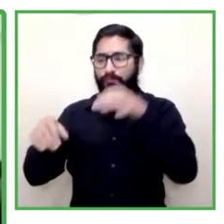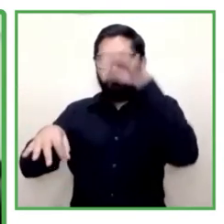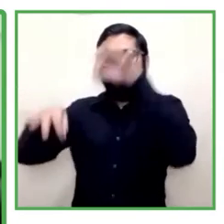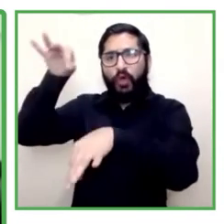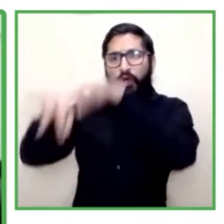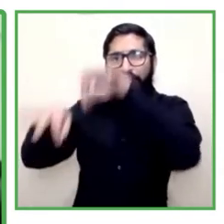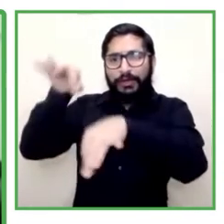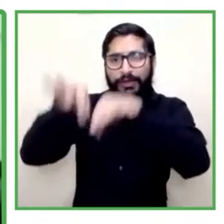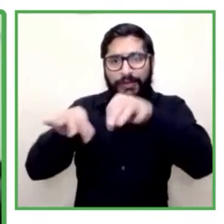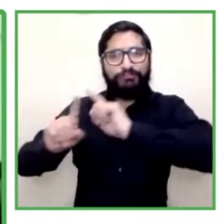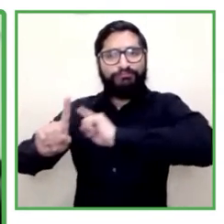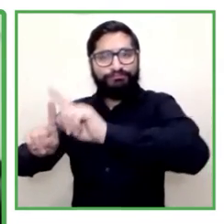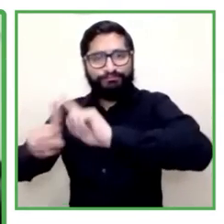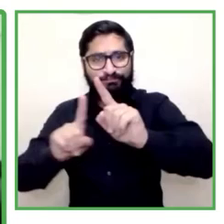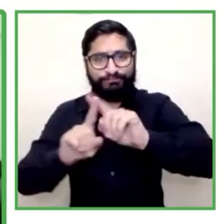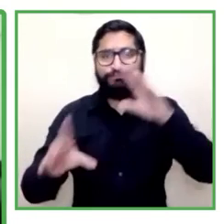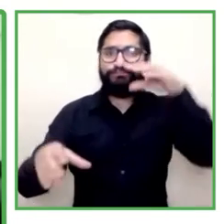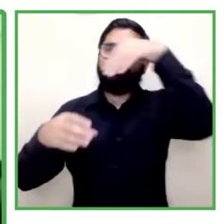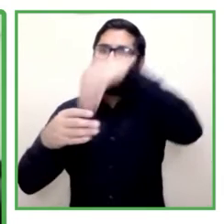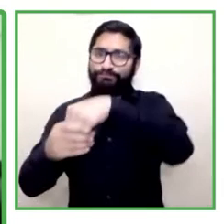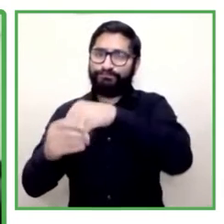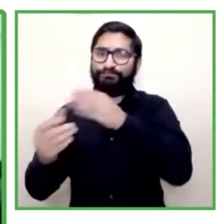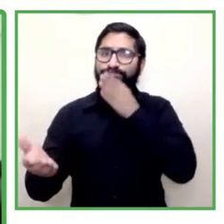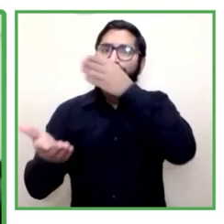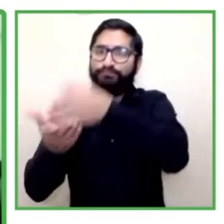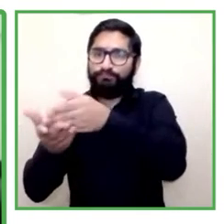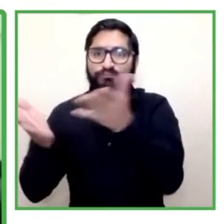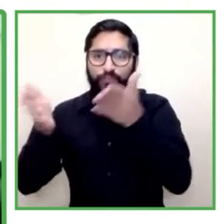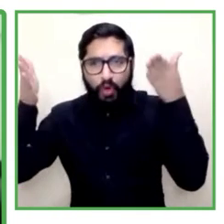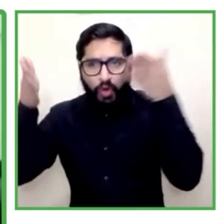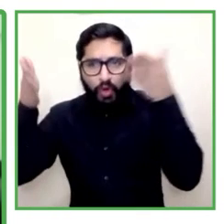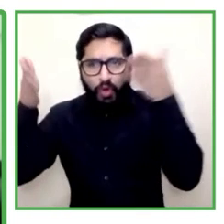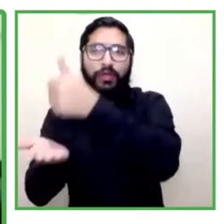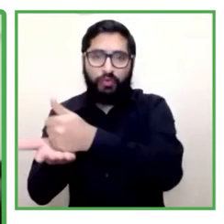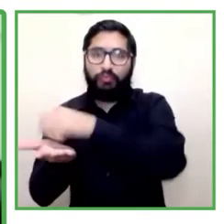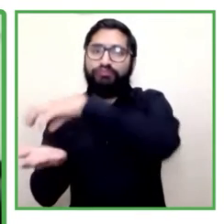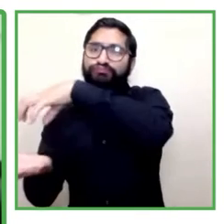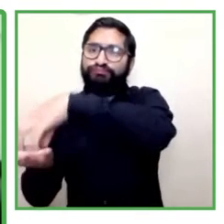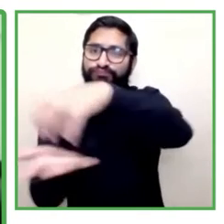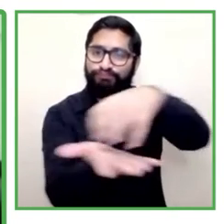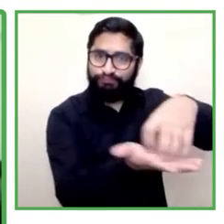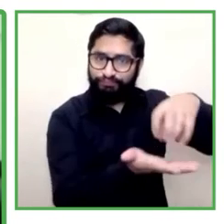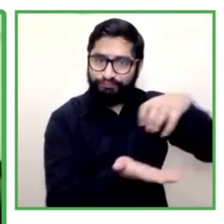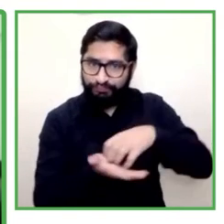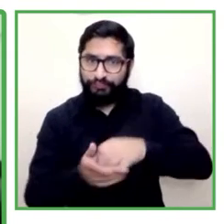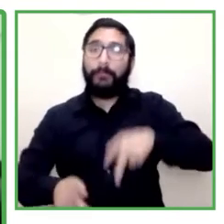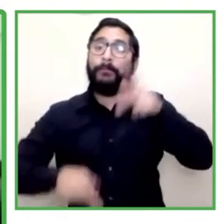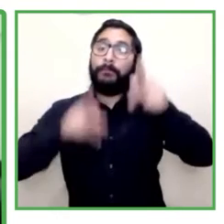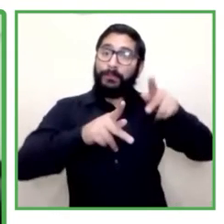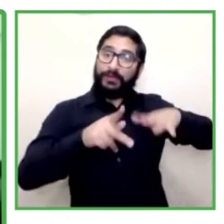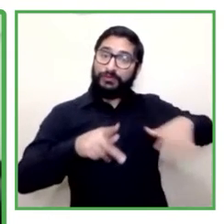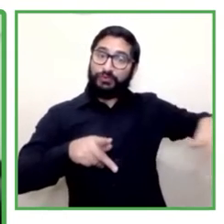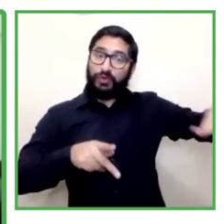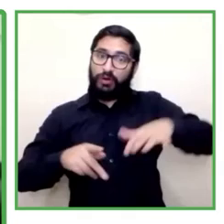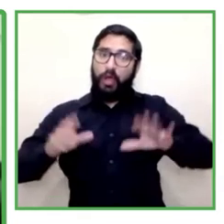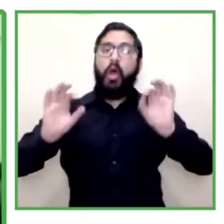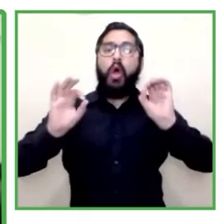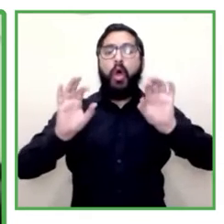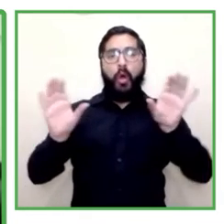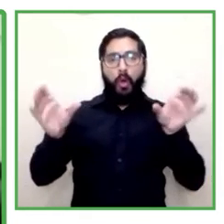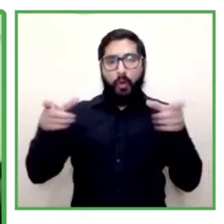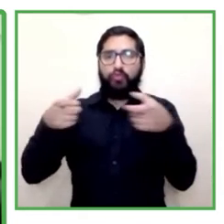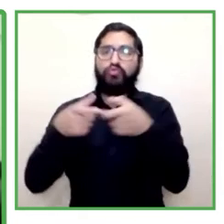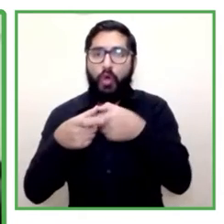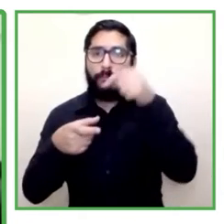nuevos alcaldes y convencionales en la asamblea, en esta convención constitucional que recientemente tenemos. Entonces